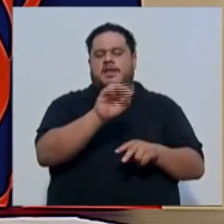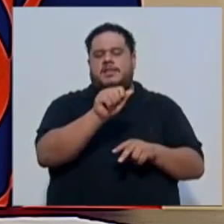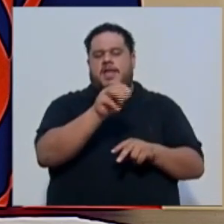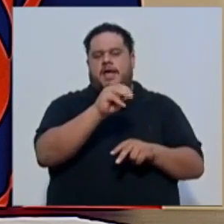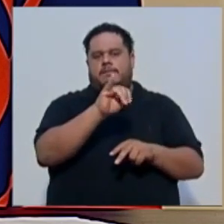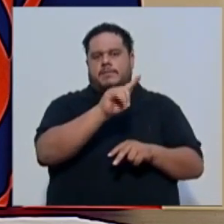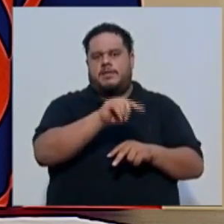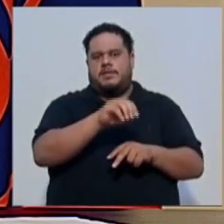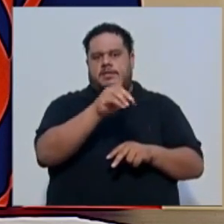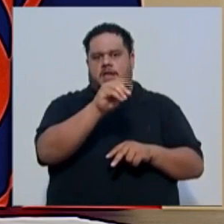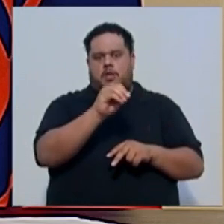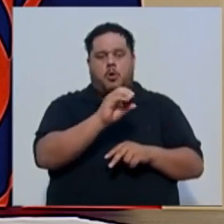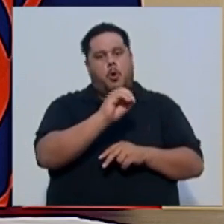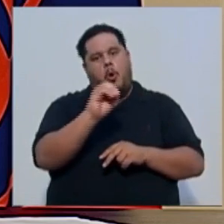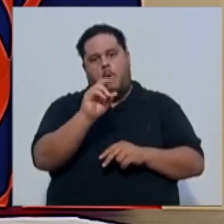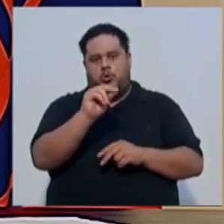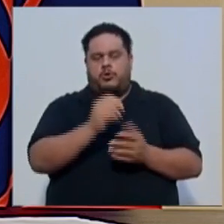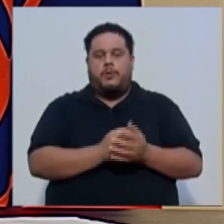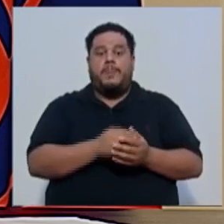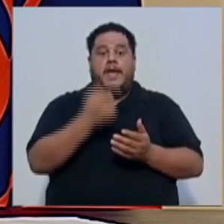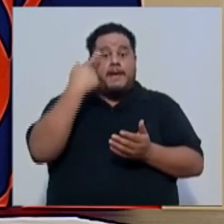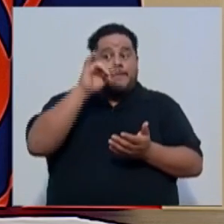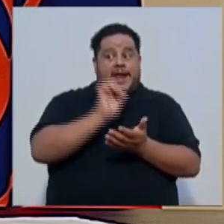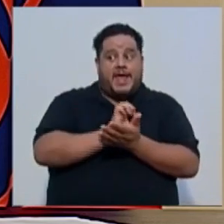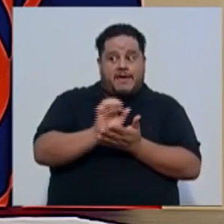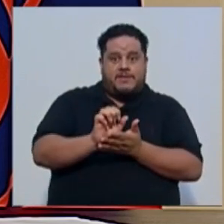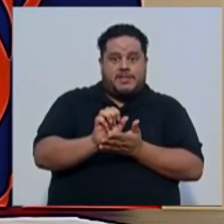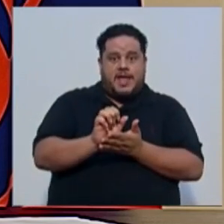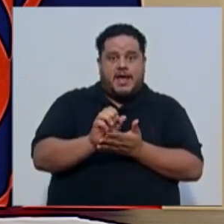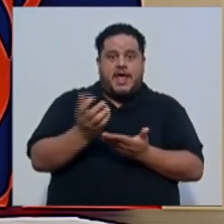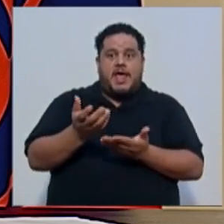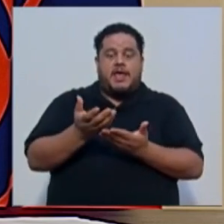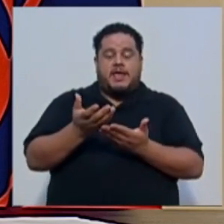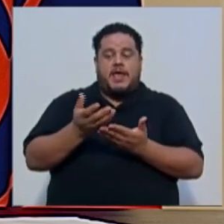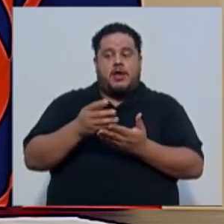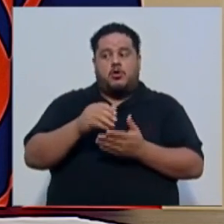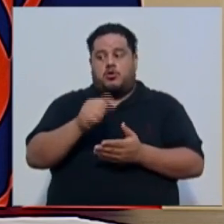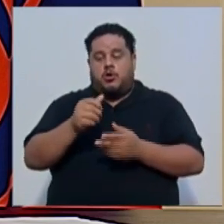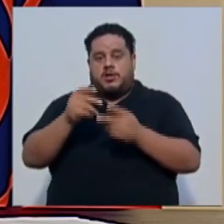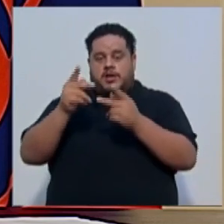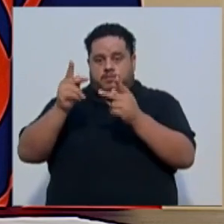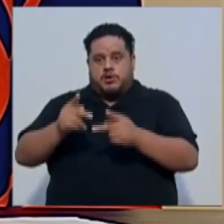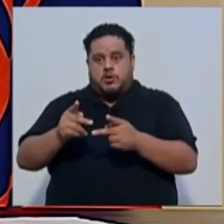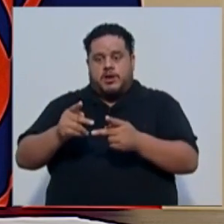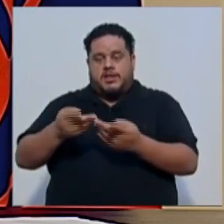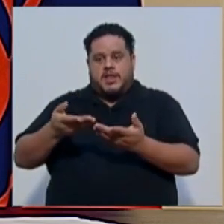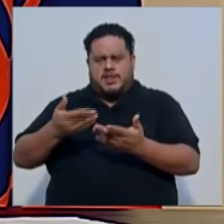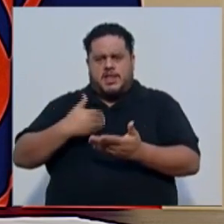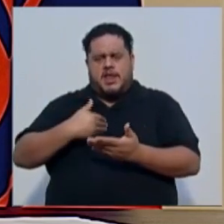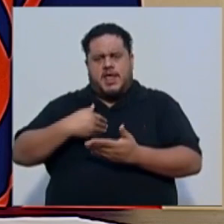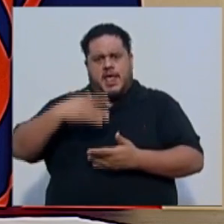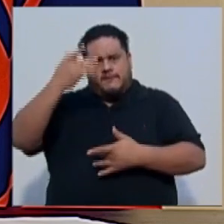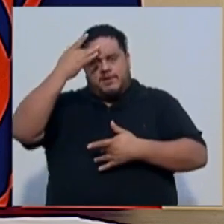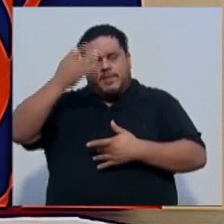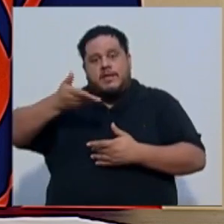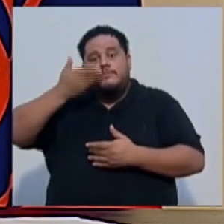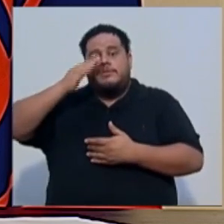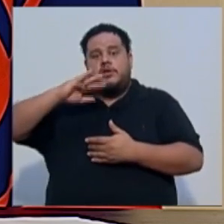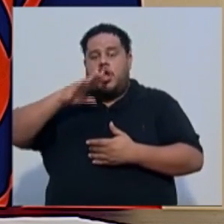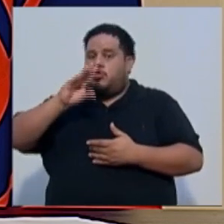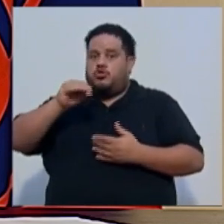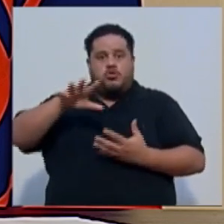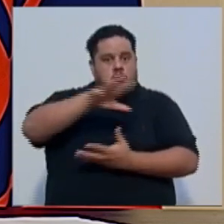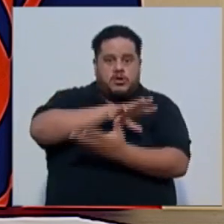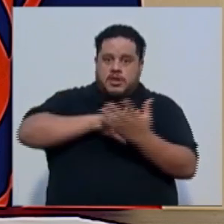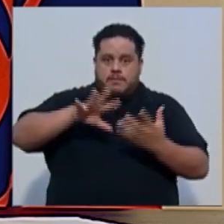o no. De esta manera evitamos que los pacientes con sintomatología respiratoria se mezclen con todos aquellos otros pacientes que